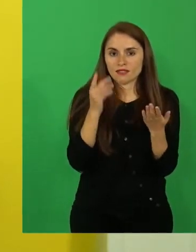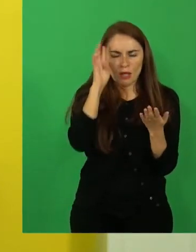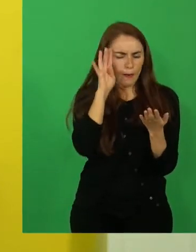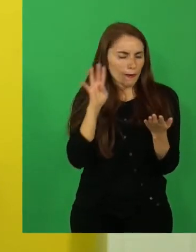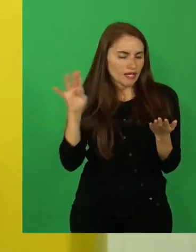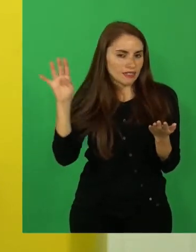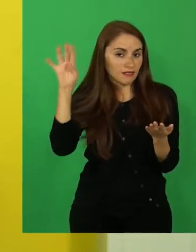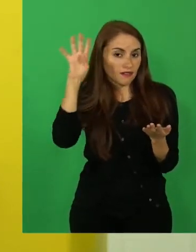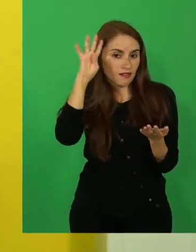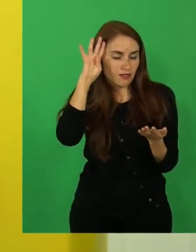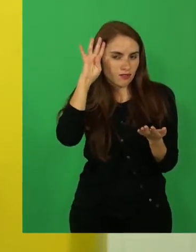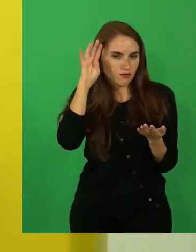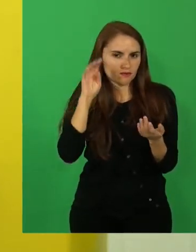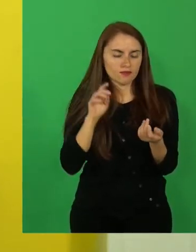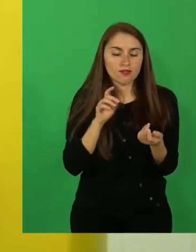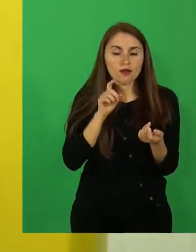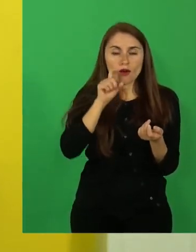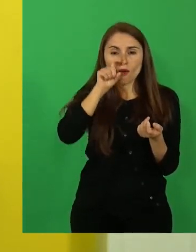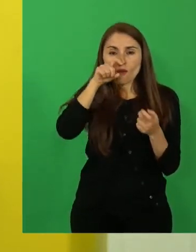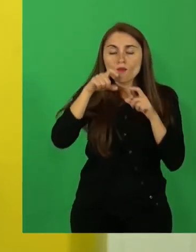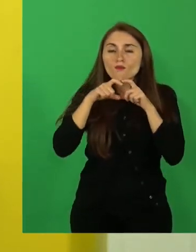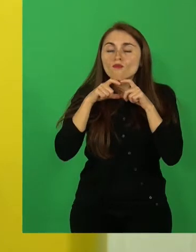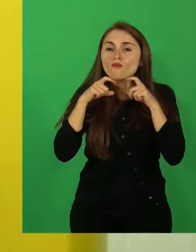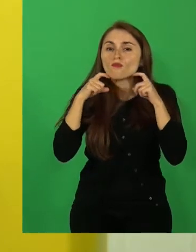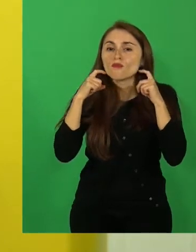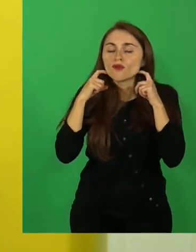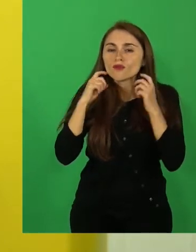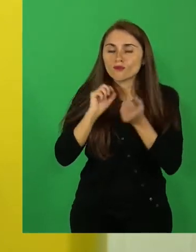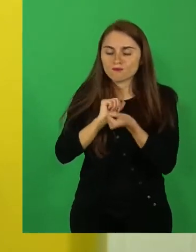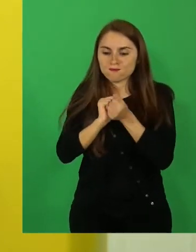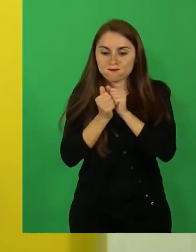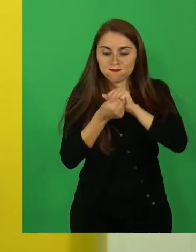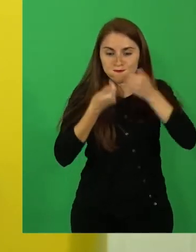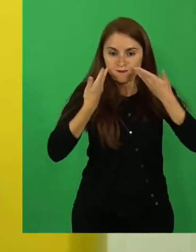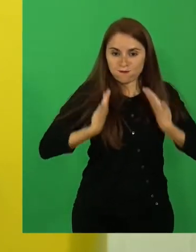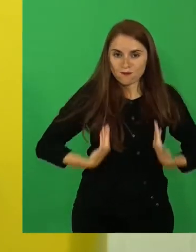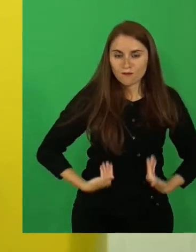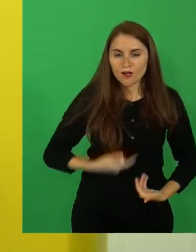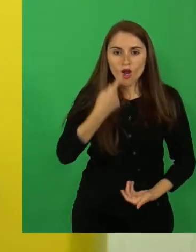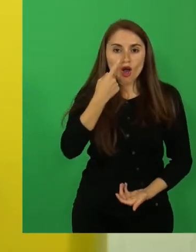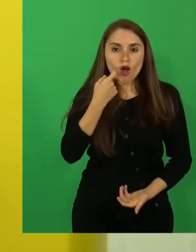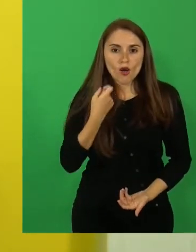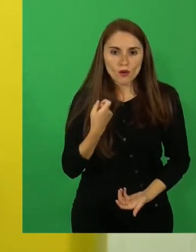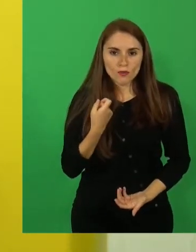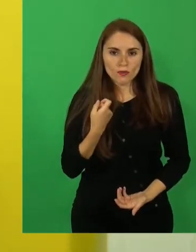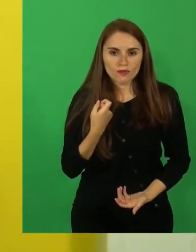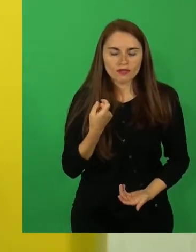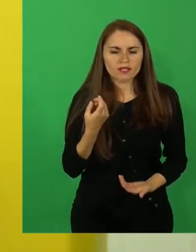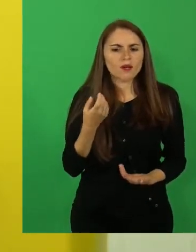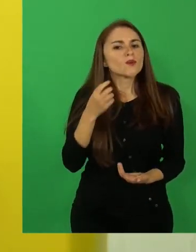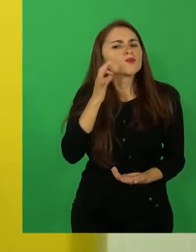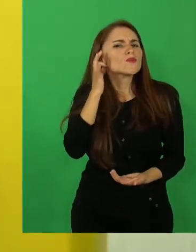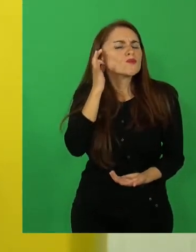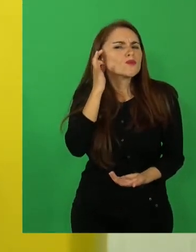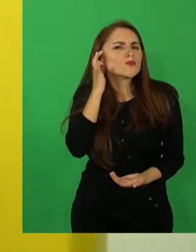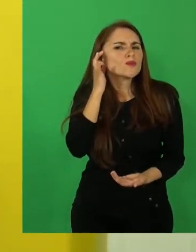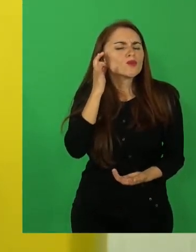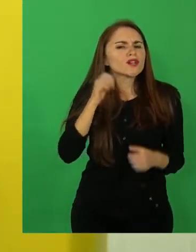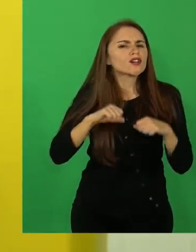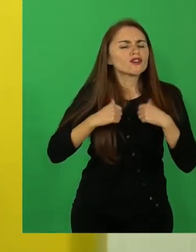Un cóndor que se hizo pasar por hombre, como era la muchacha.